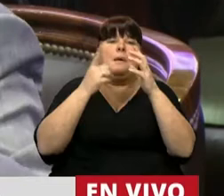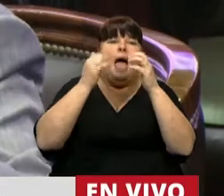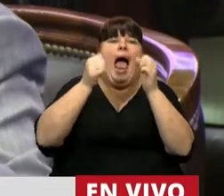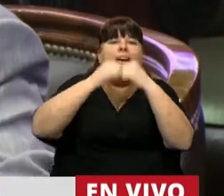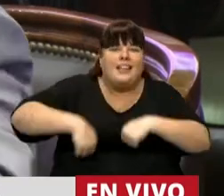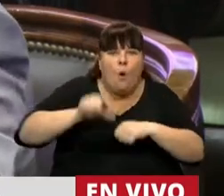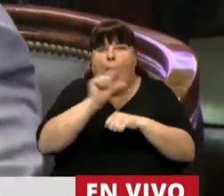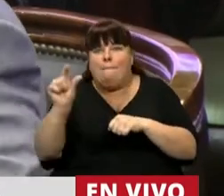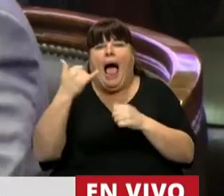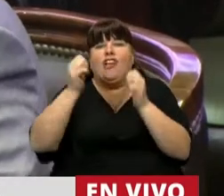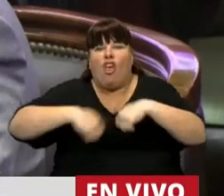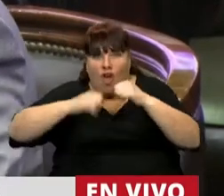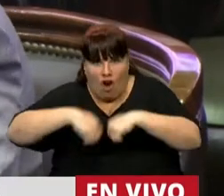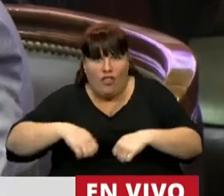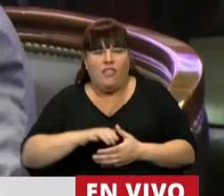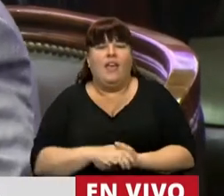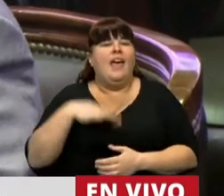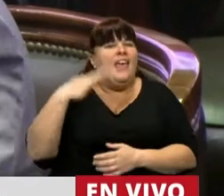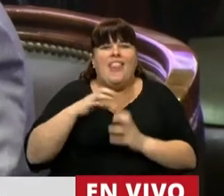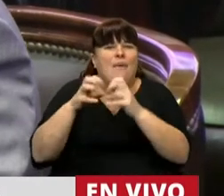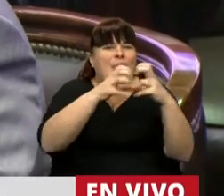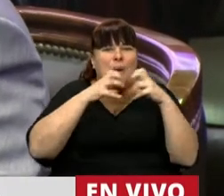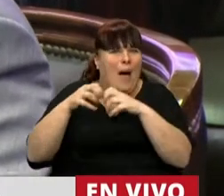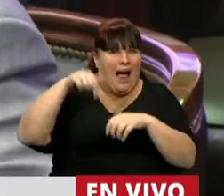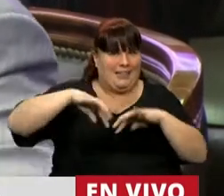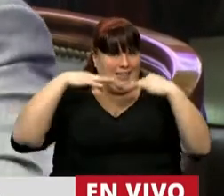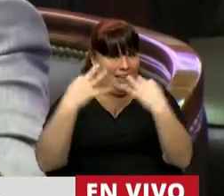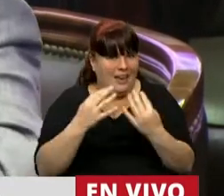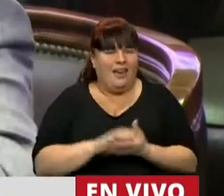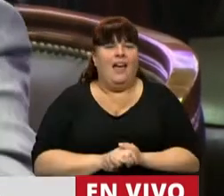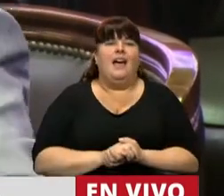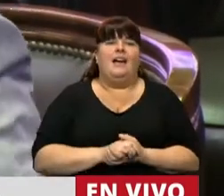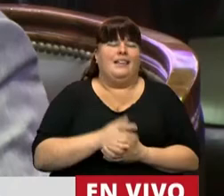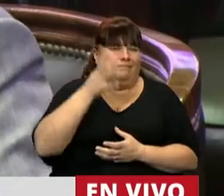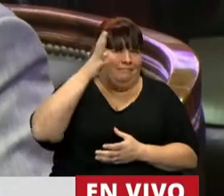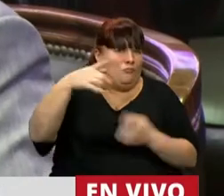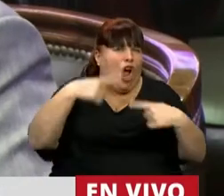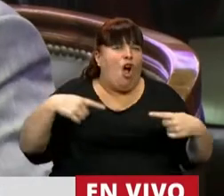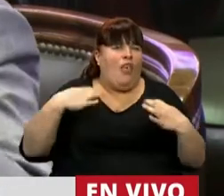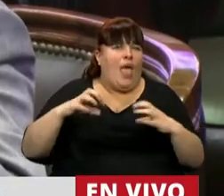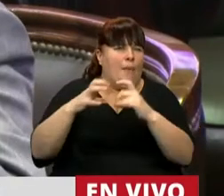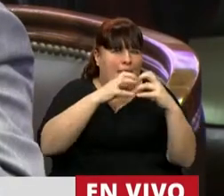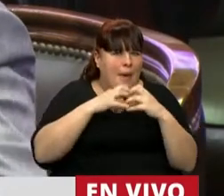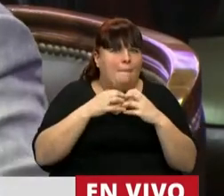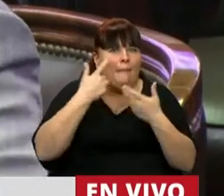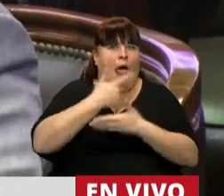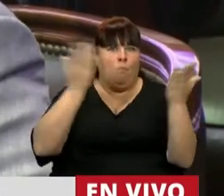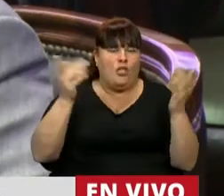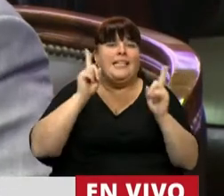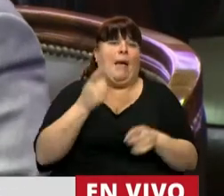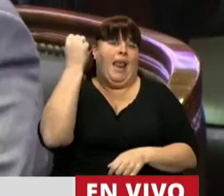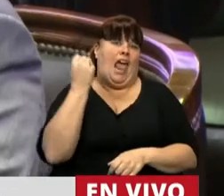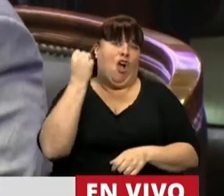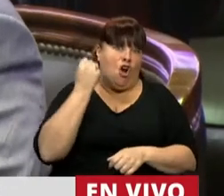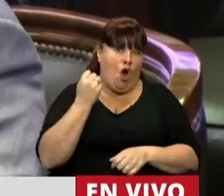encuentra debajo del agua y que los temas que tenemos que discutir en nuestra casa son gigantes a los ojos y a la